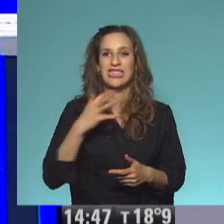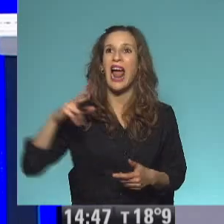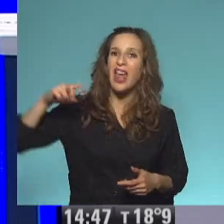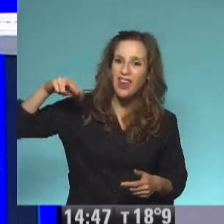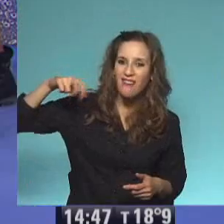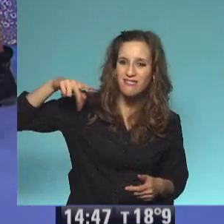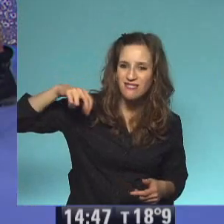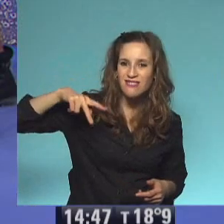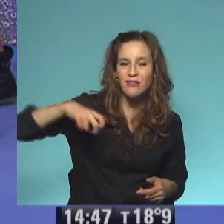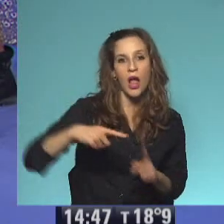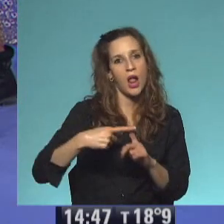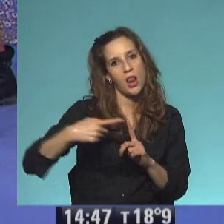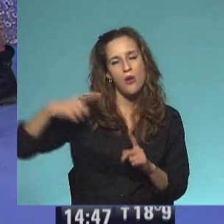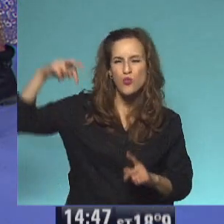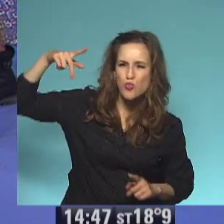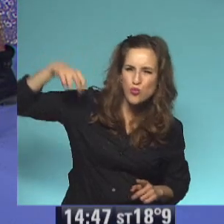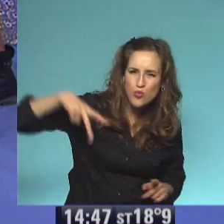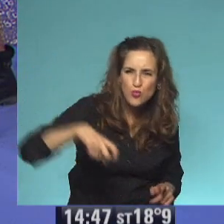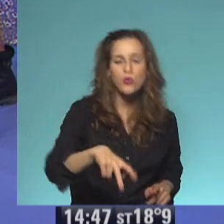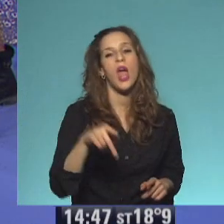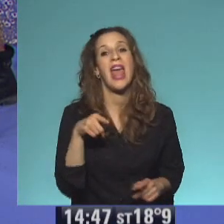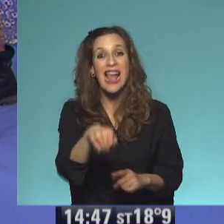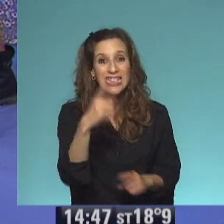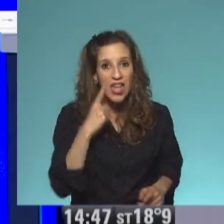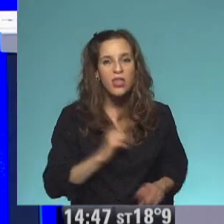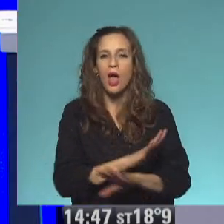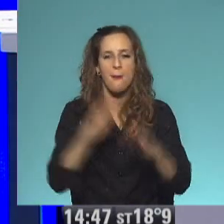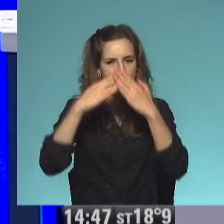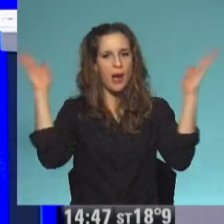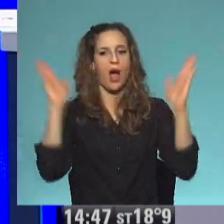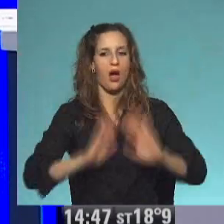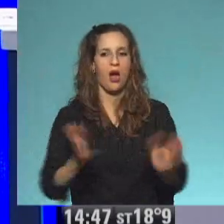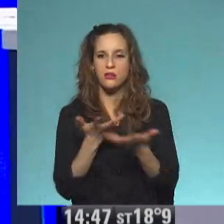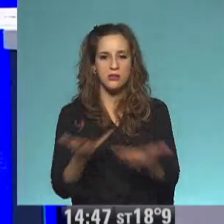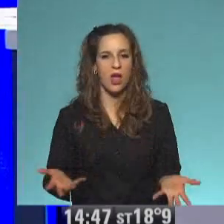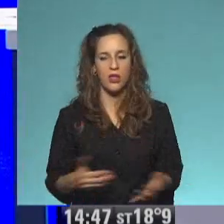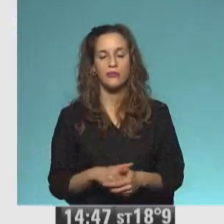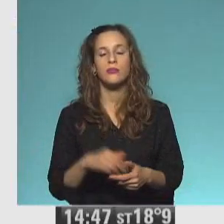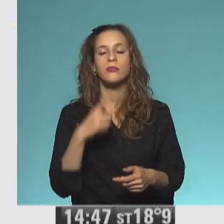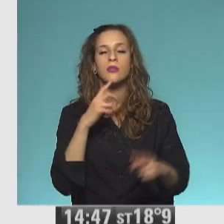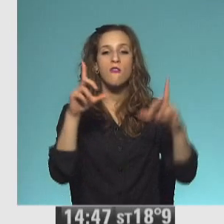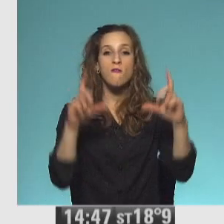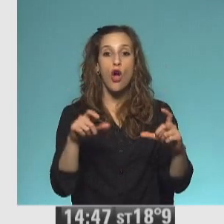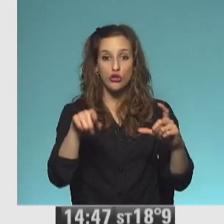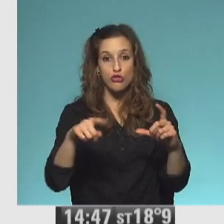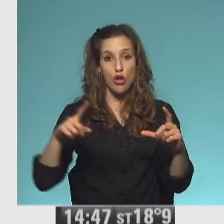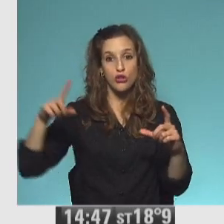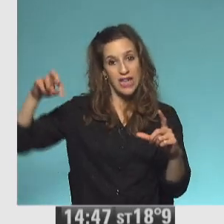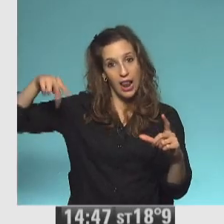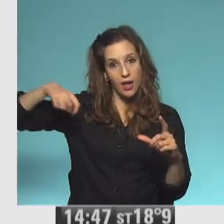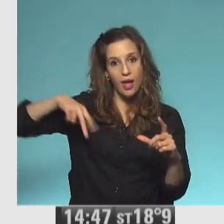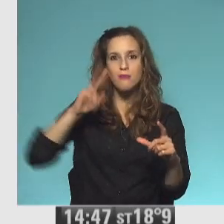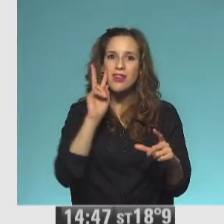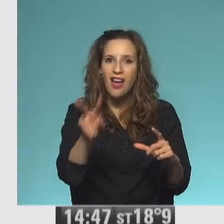cae la escalera y ese día que se cayó por la escalera se cansó. Miren, si vemos bien la foto de la escalera, la parte de la escalera del cuento,